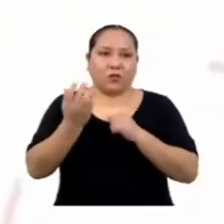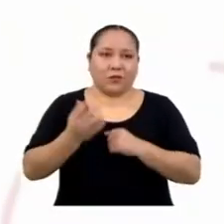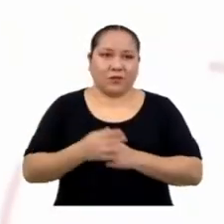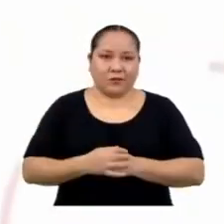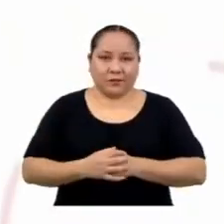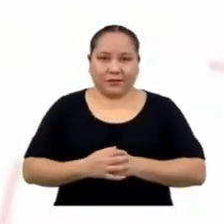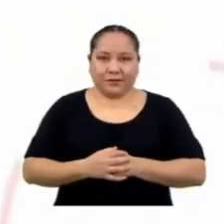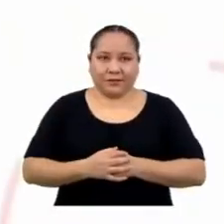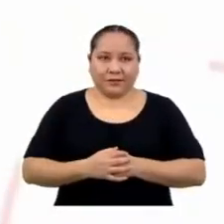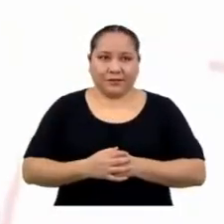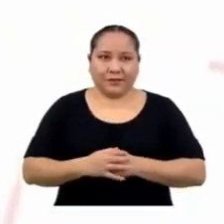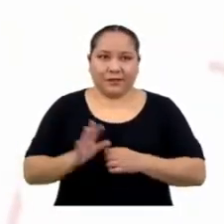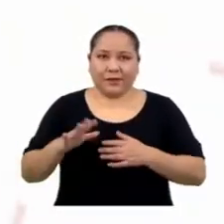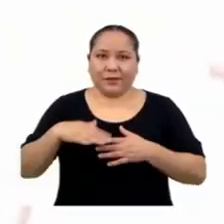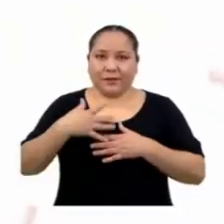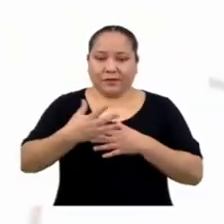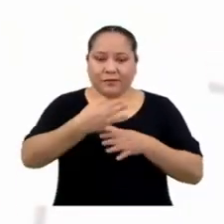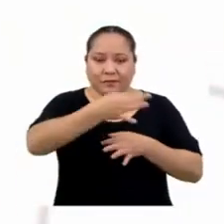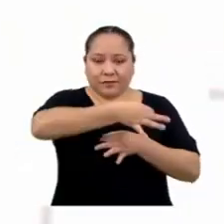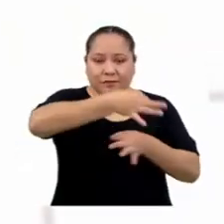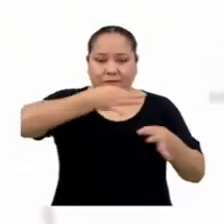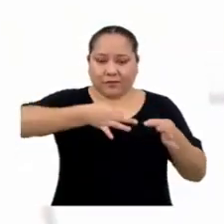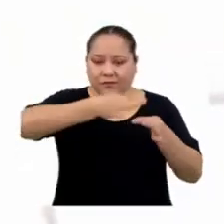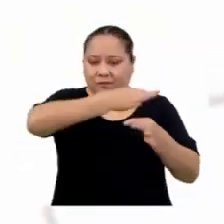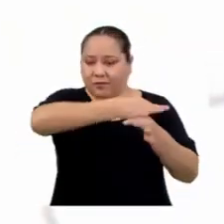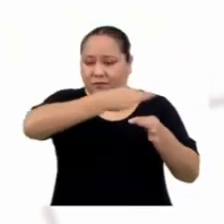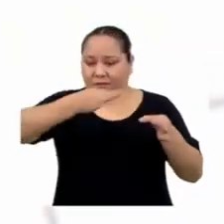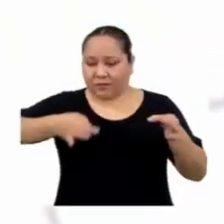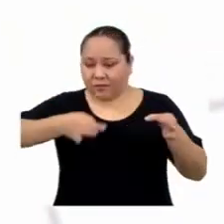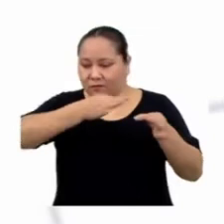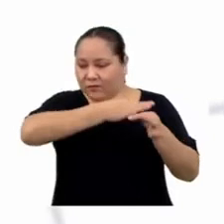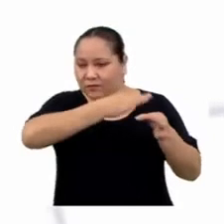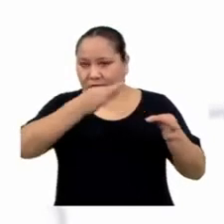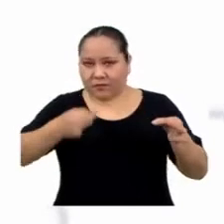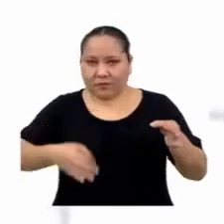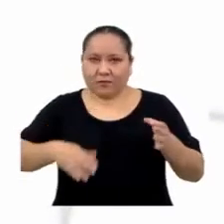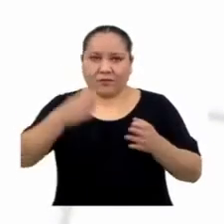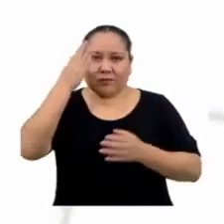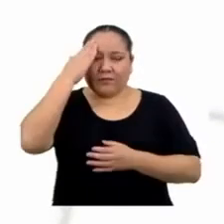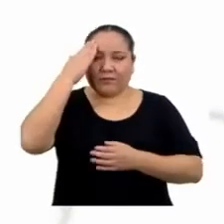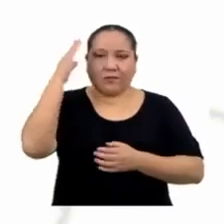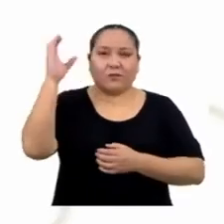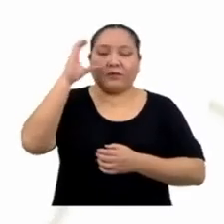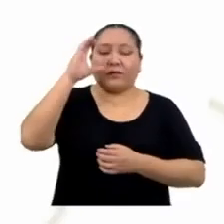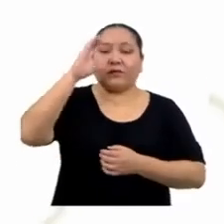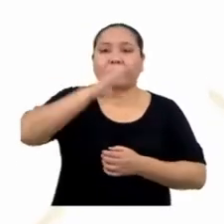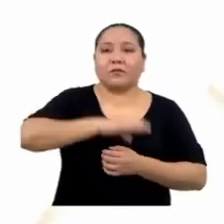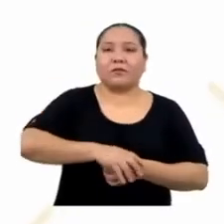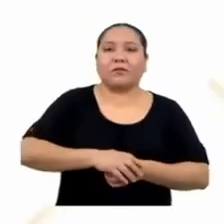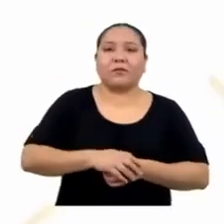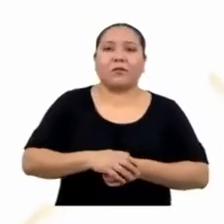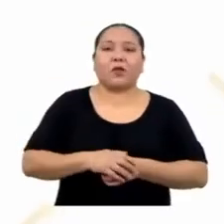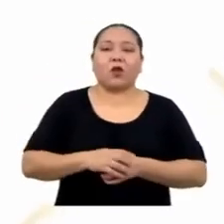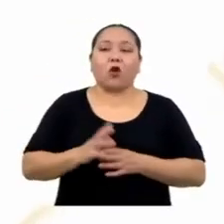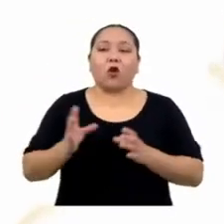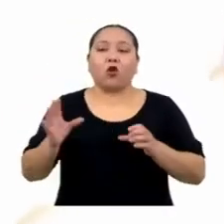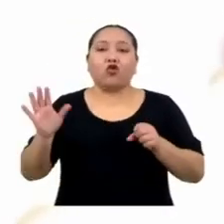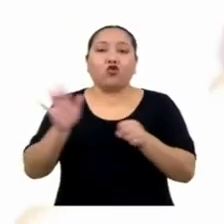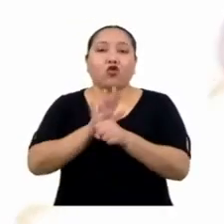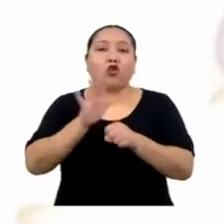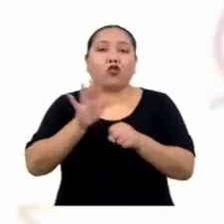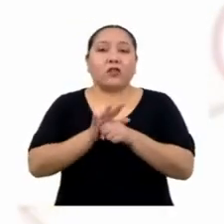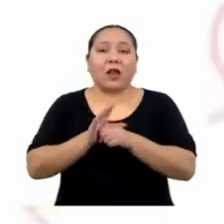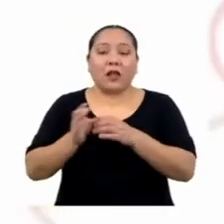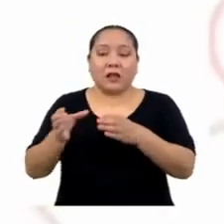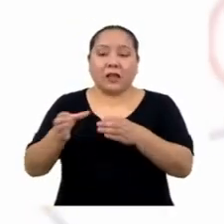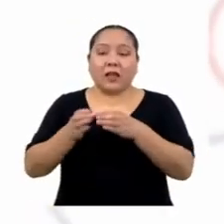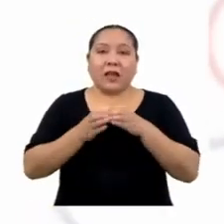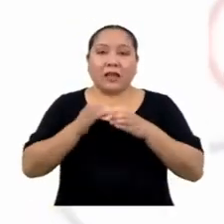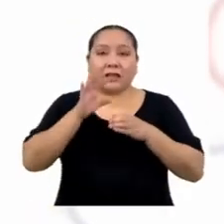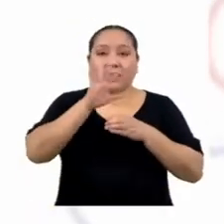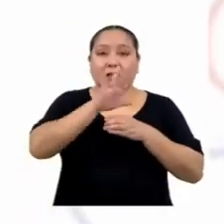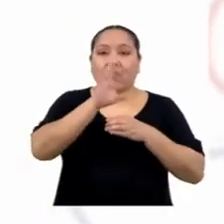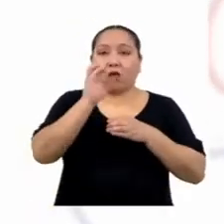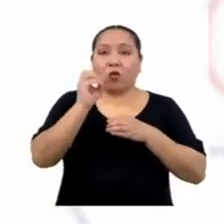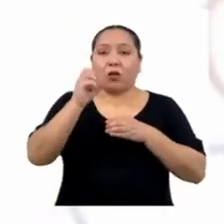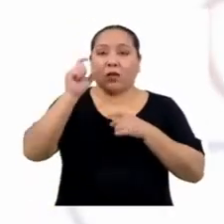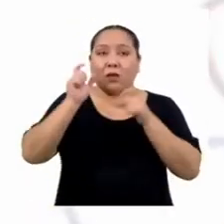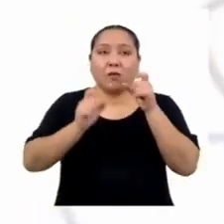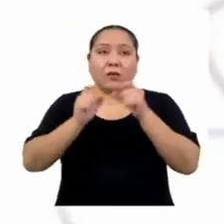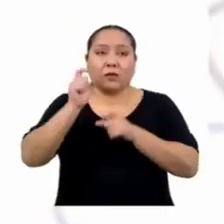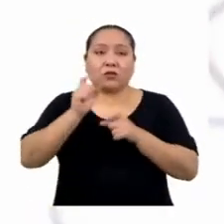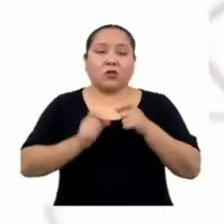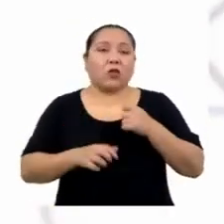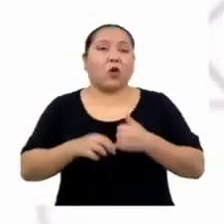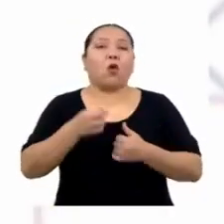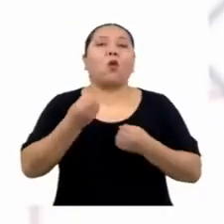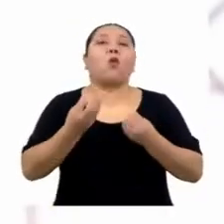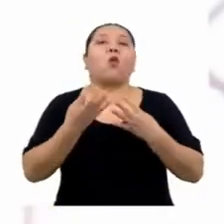Después de haber reemplazado los valores, sabiendo que buscamos una muestra de 50 personas, nos toca obtener la muestra